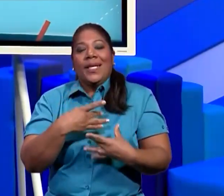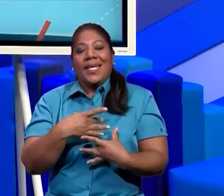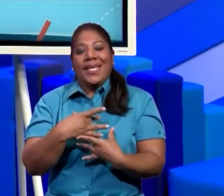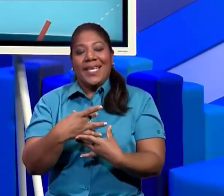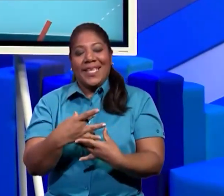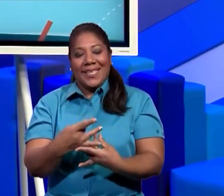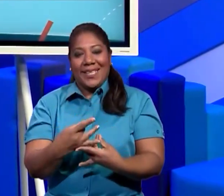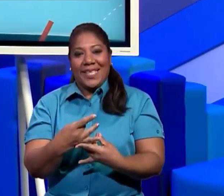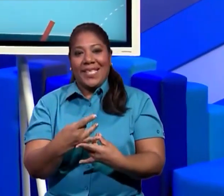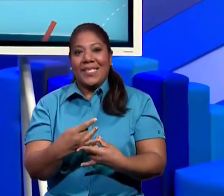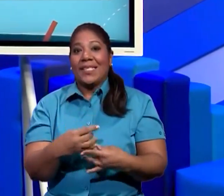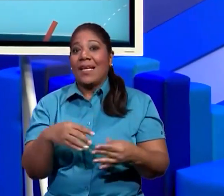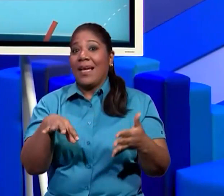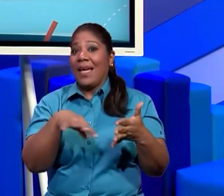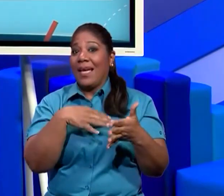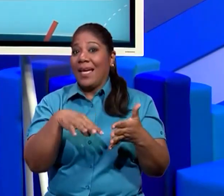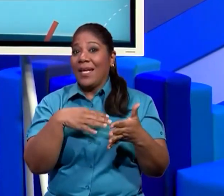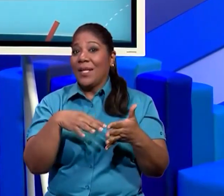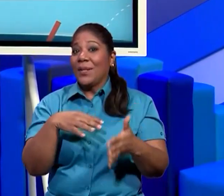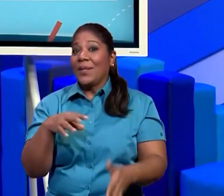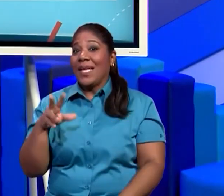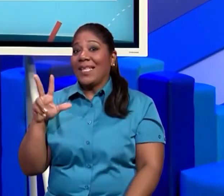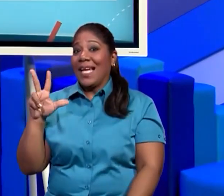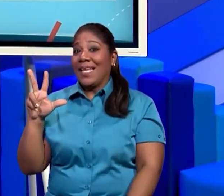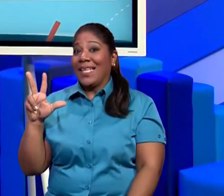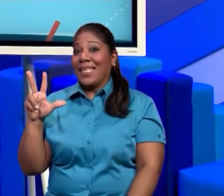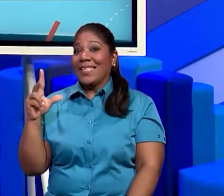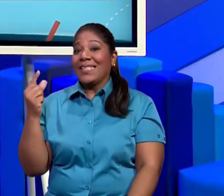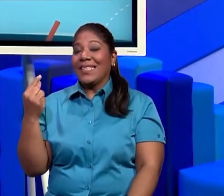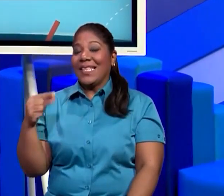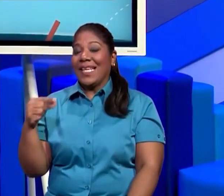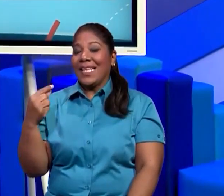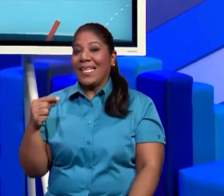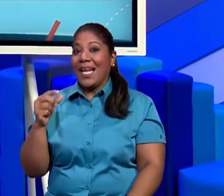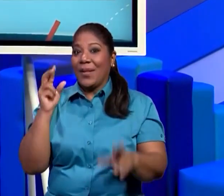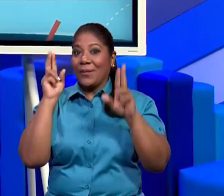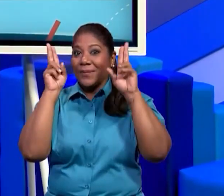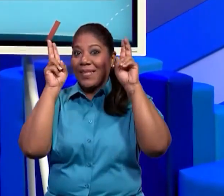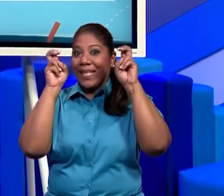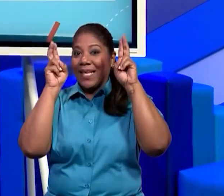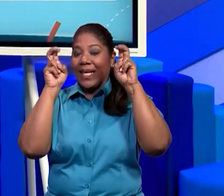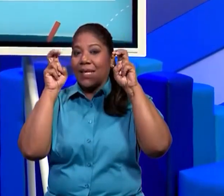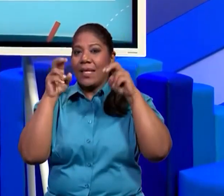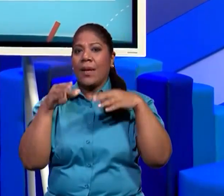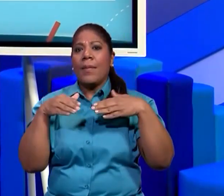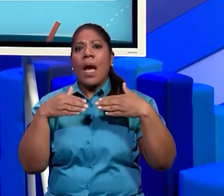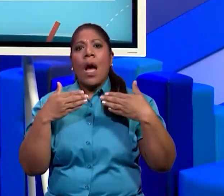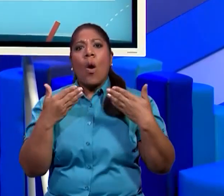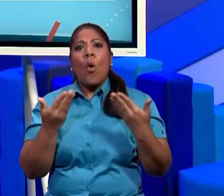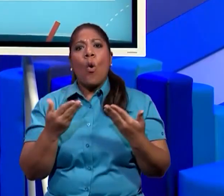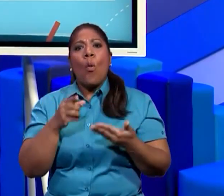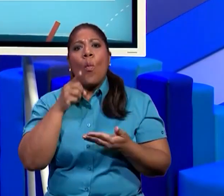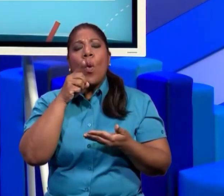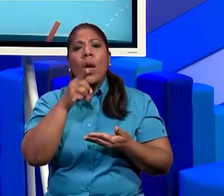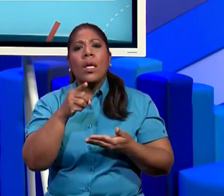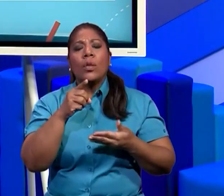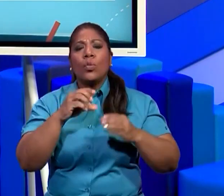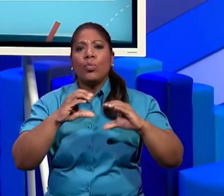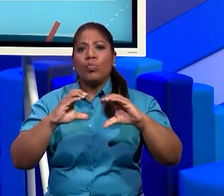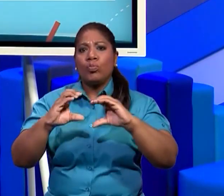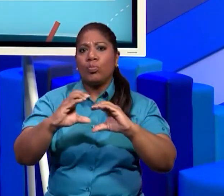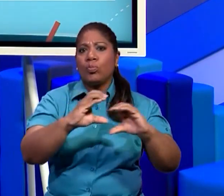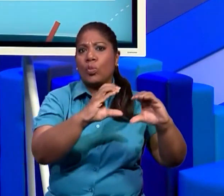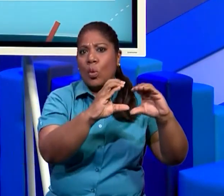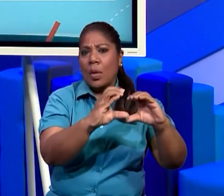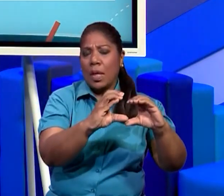para los estudiantes de tercer grado. El tema es las características físicas de los